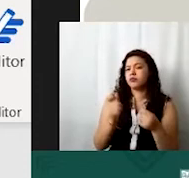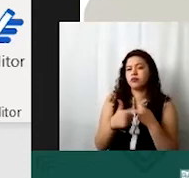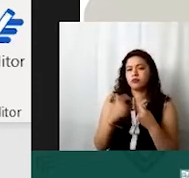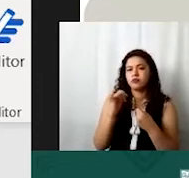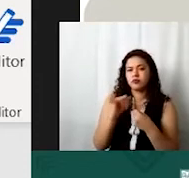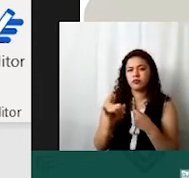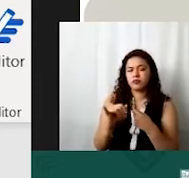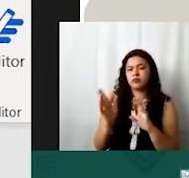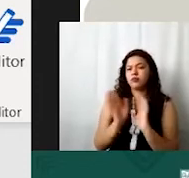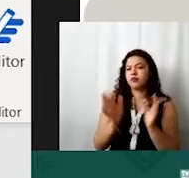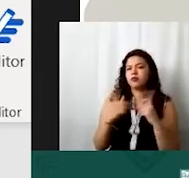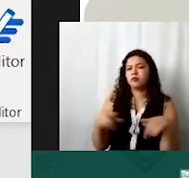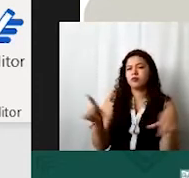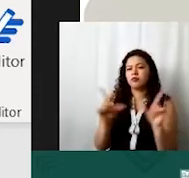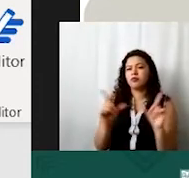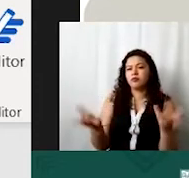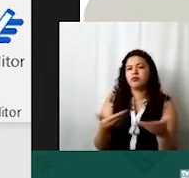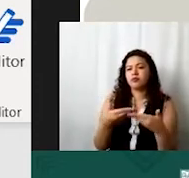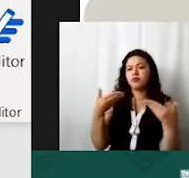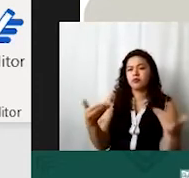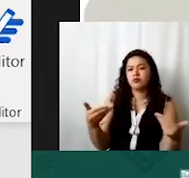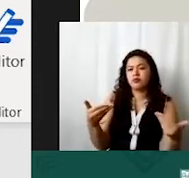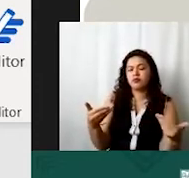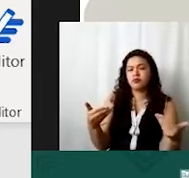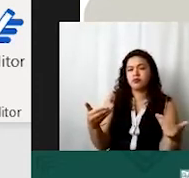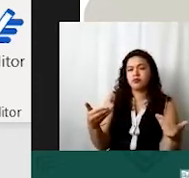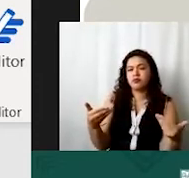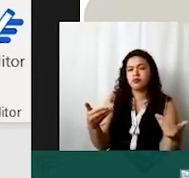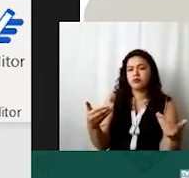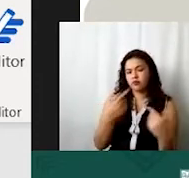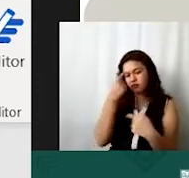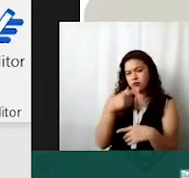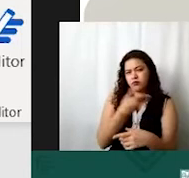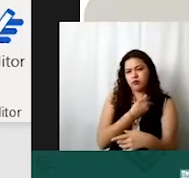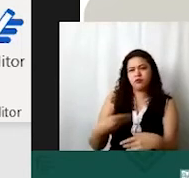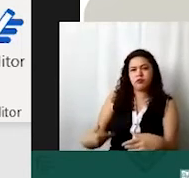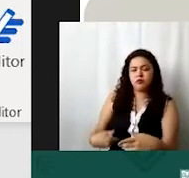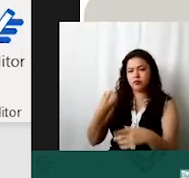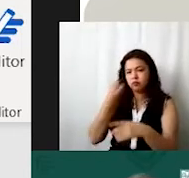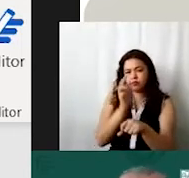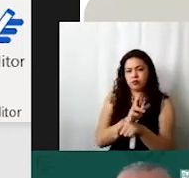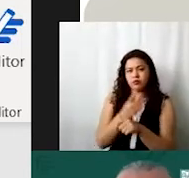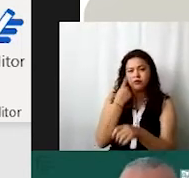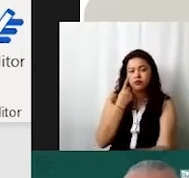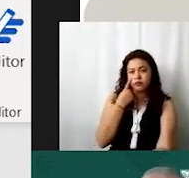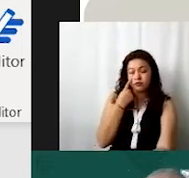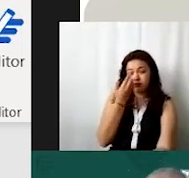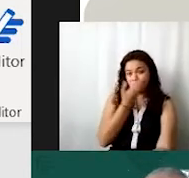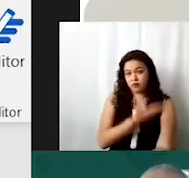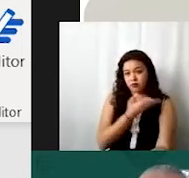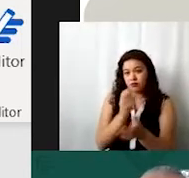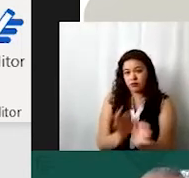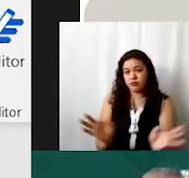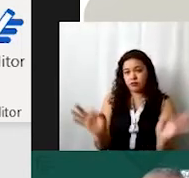listo ahora bien en este sentido la presidente y secretaria ojo esto es muy importante